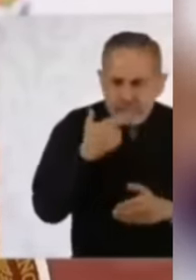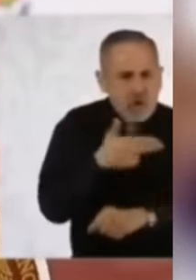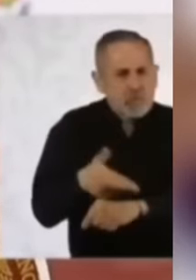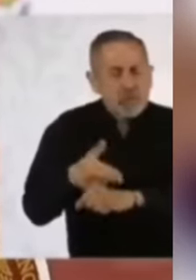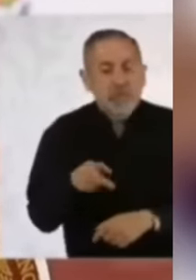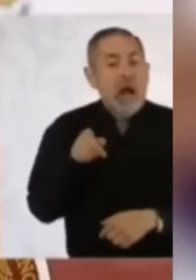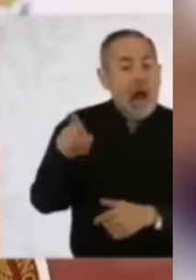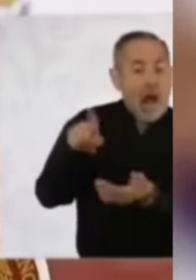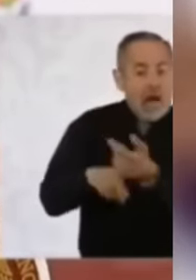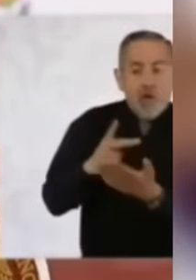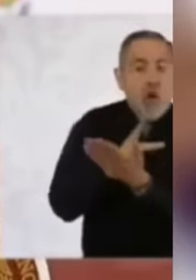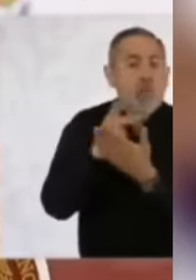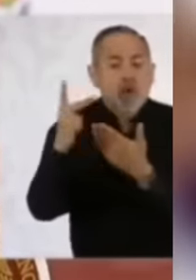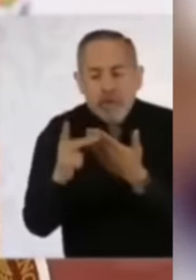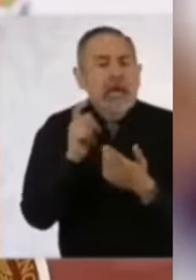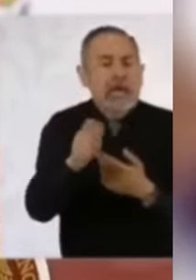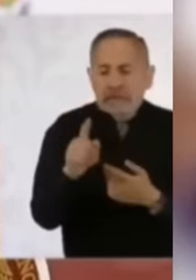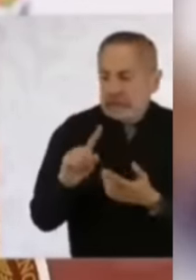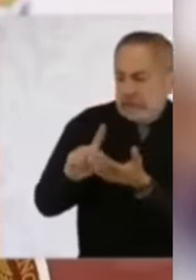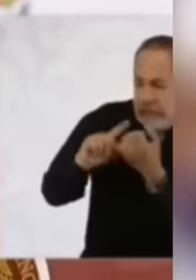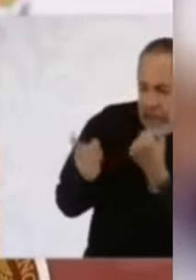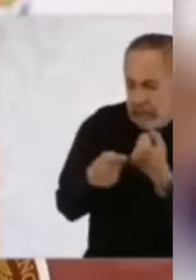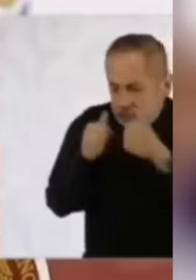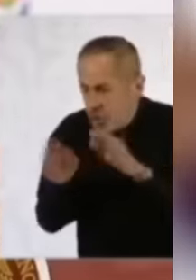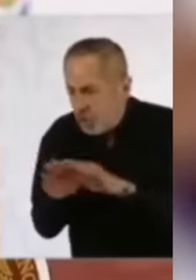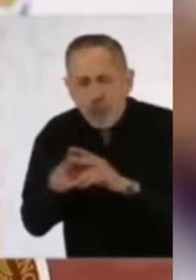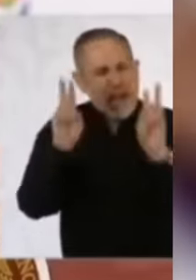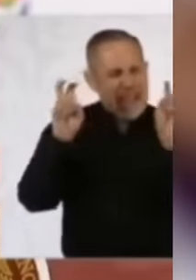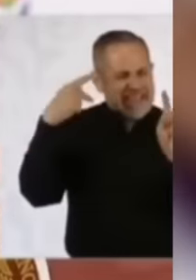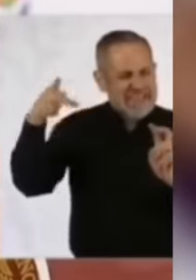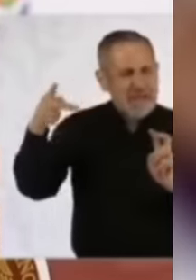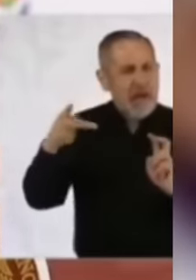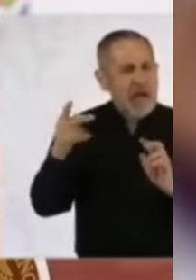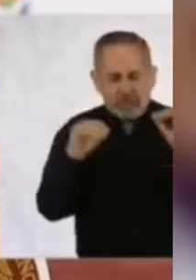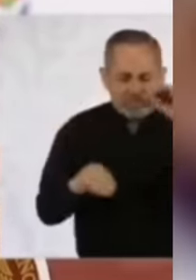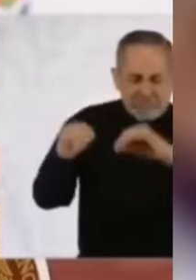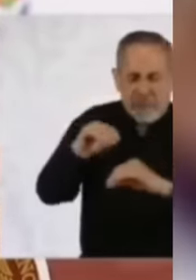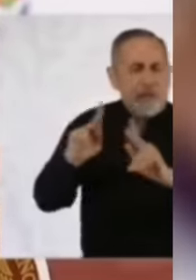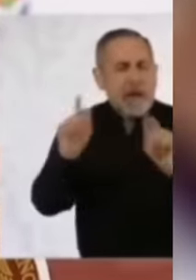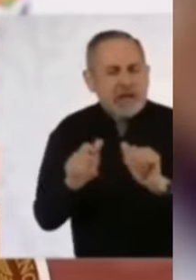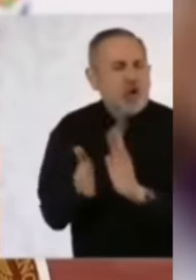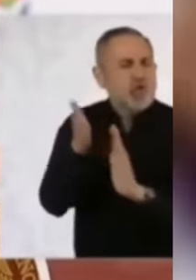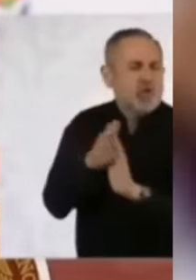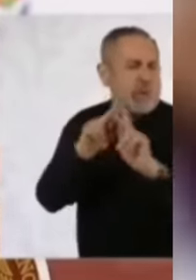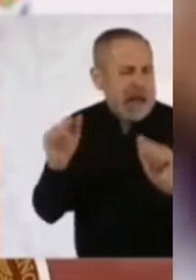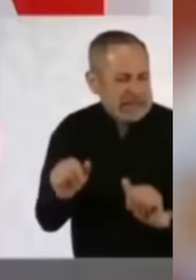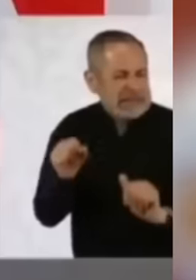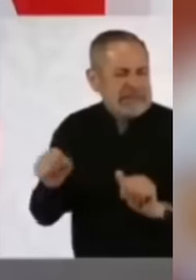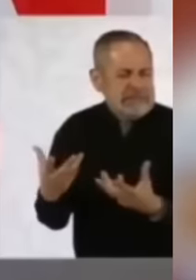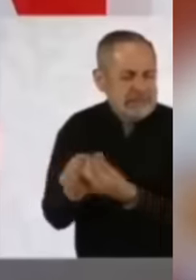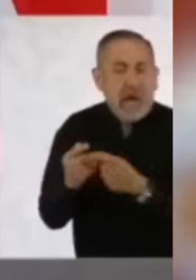Tienen un programa de atención a las causas que se llama Construcción de la Paz, en la que han participado prácticamente